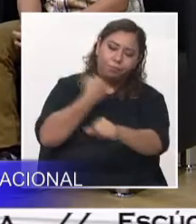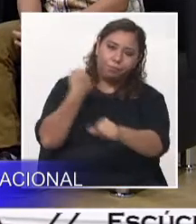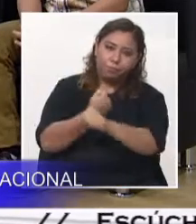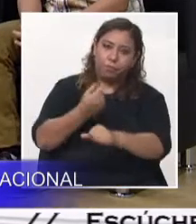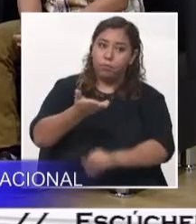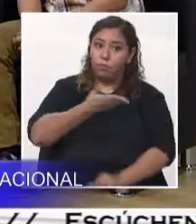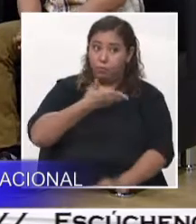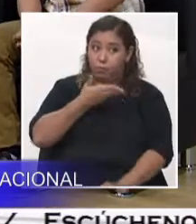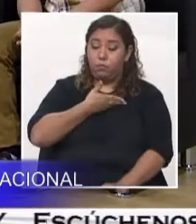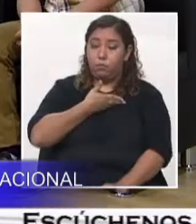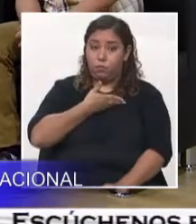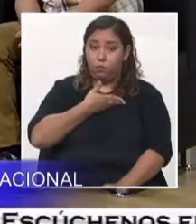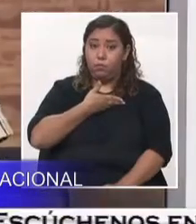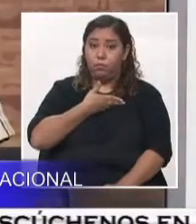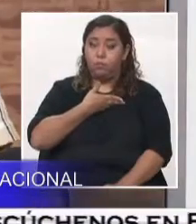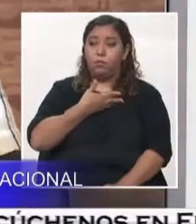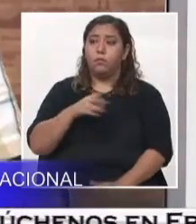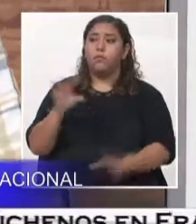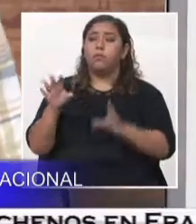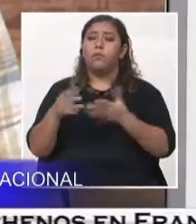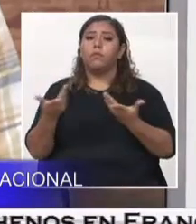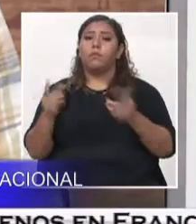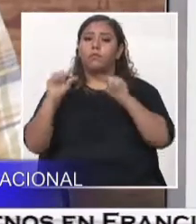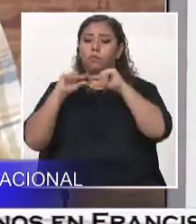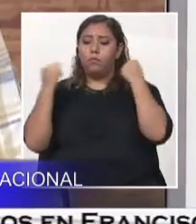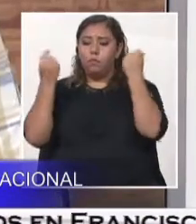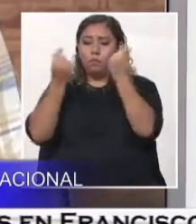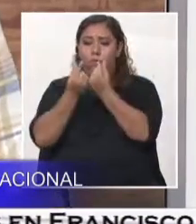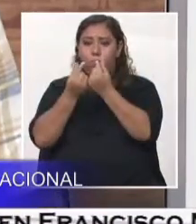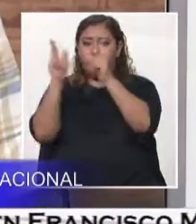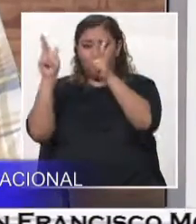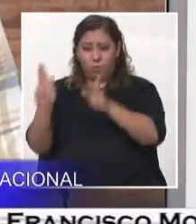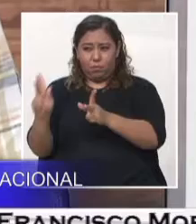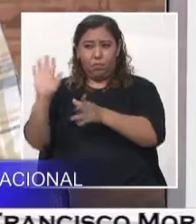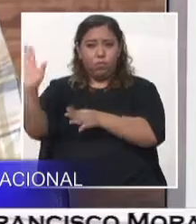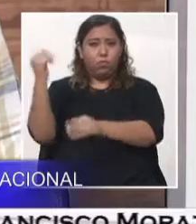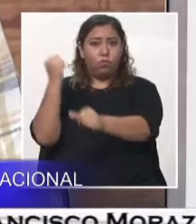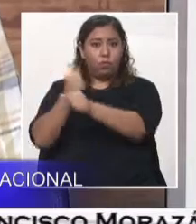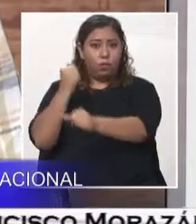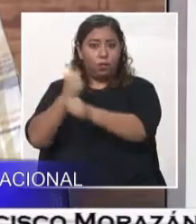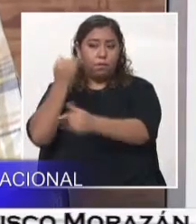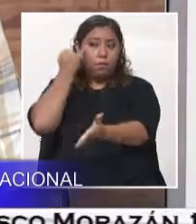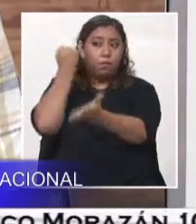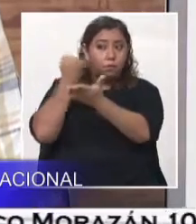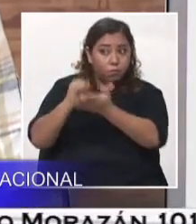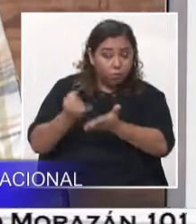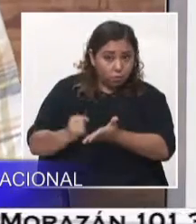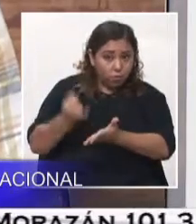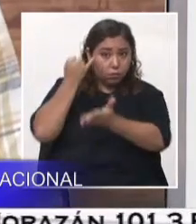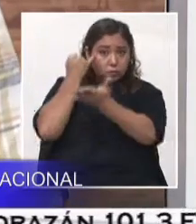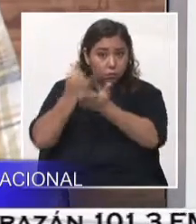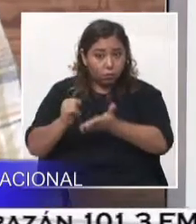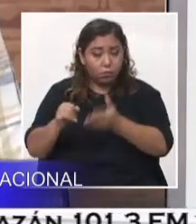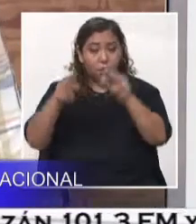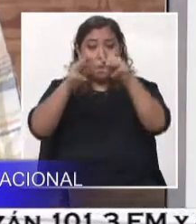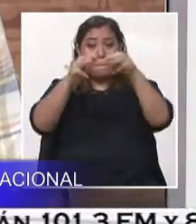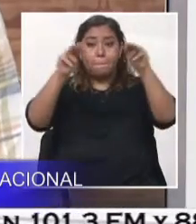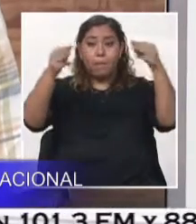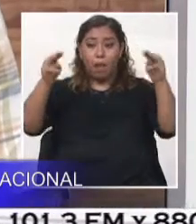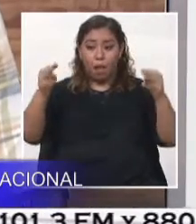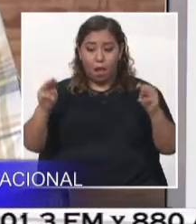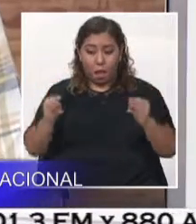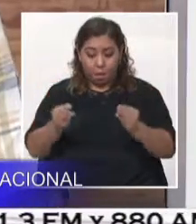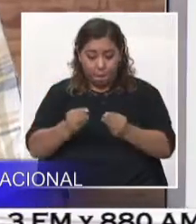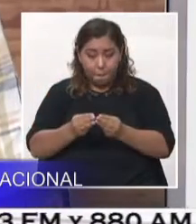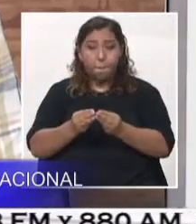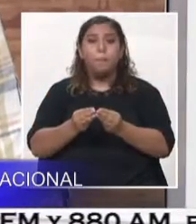Noreño de Geología y Minas a través de la unidad de investigación, que es la actualización del mapa geológico nacional. Tenemos un mapa